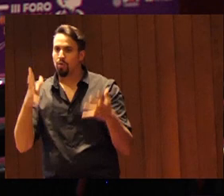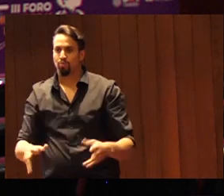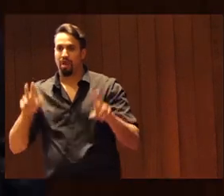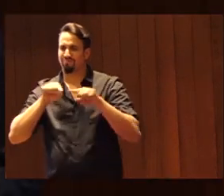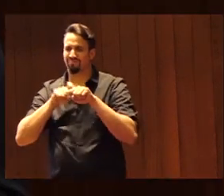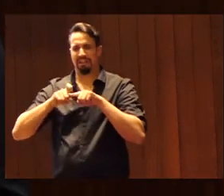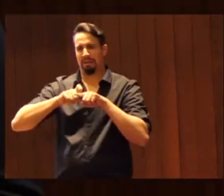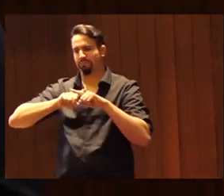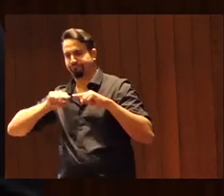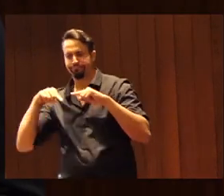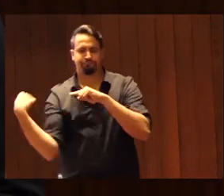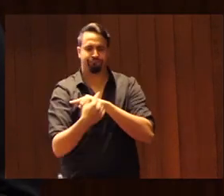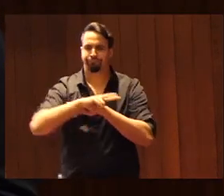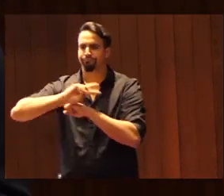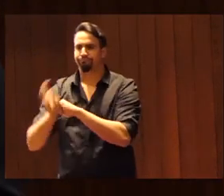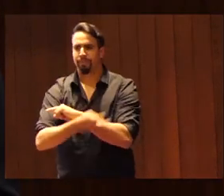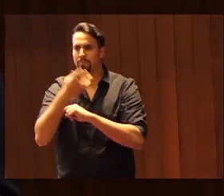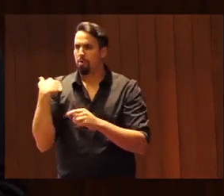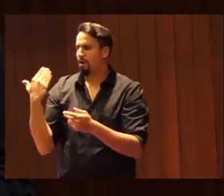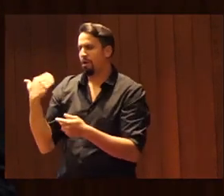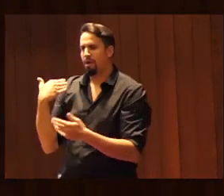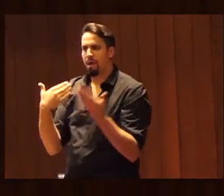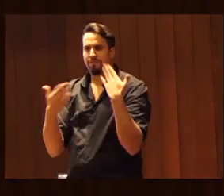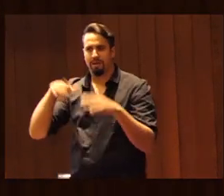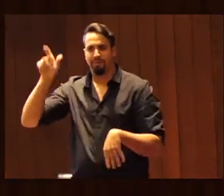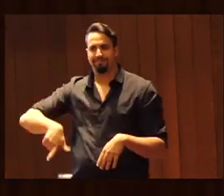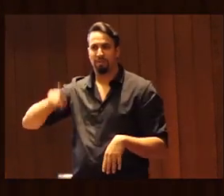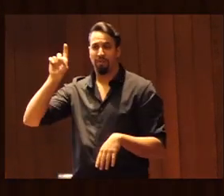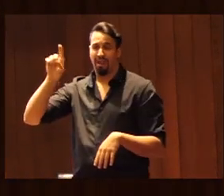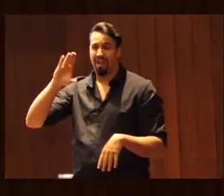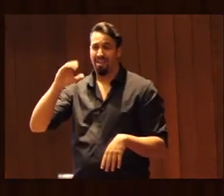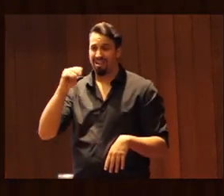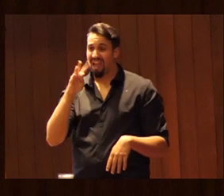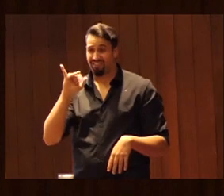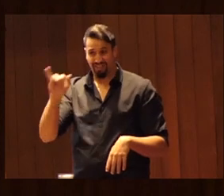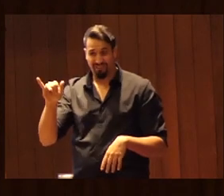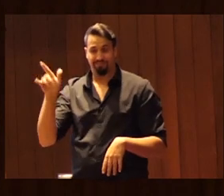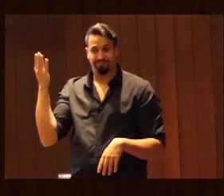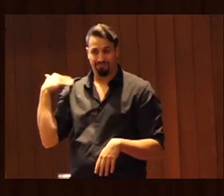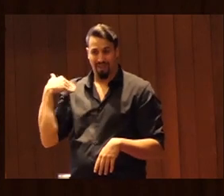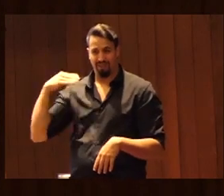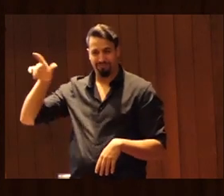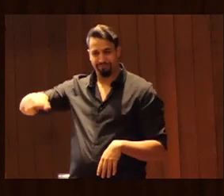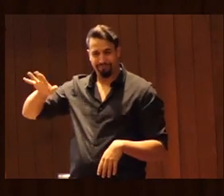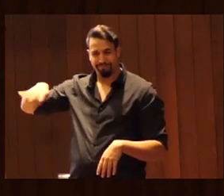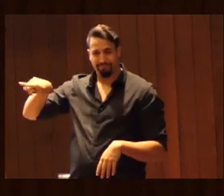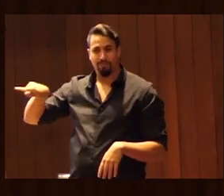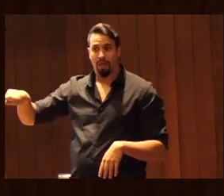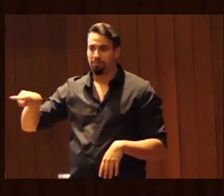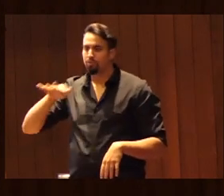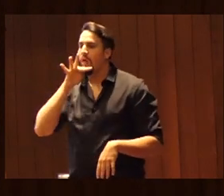multifactorial. Comentaba la profesora Cati Lecumberri y es cierto, aún